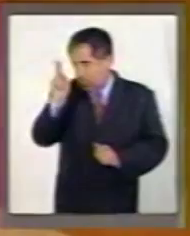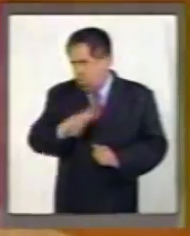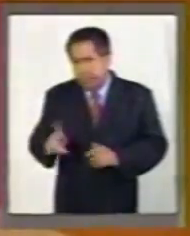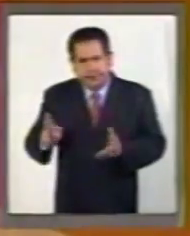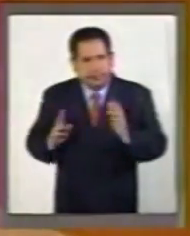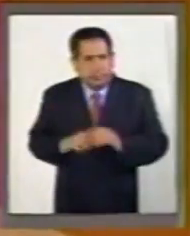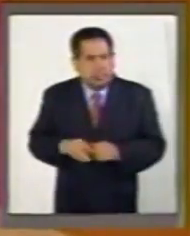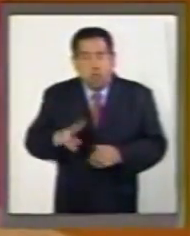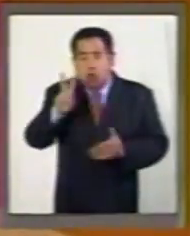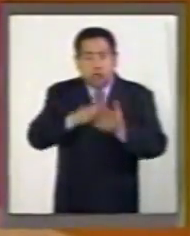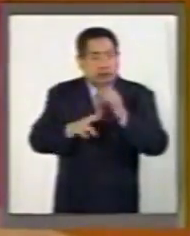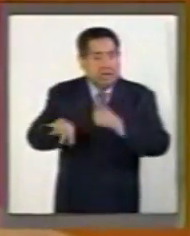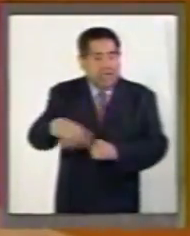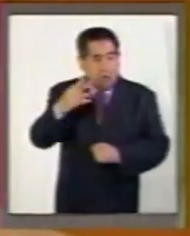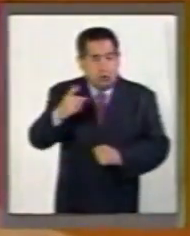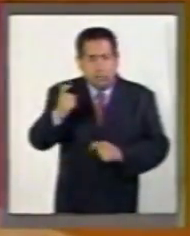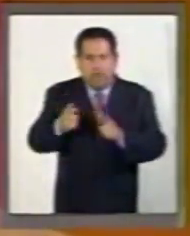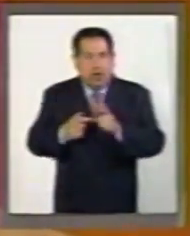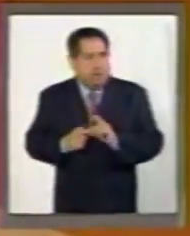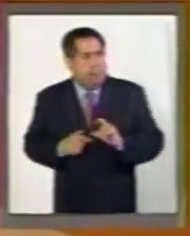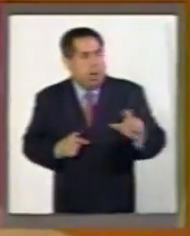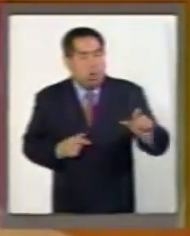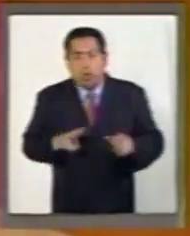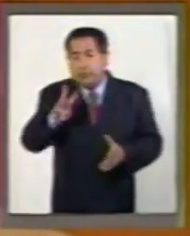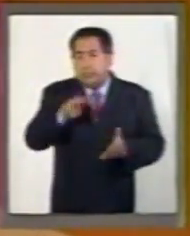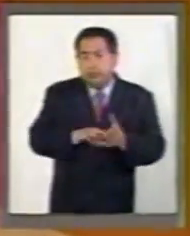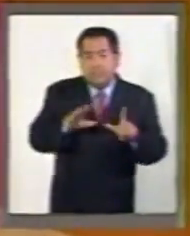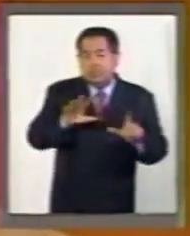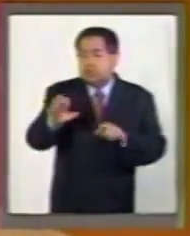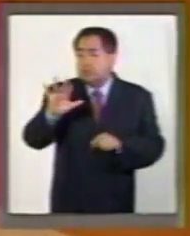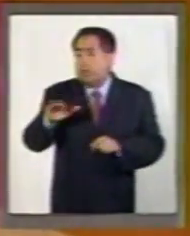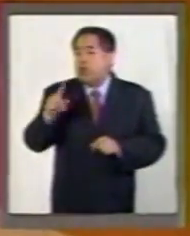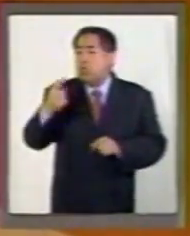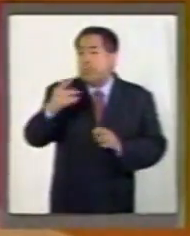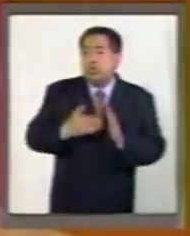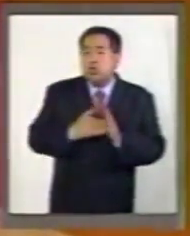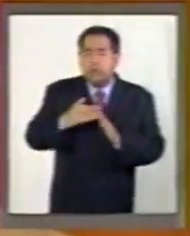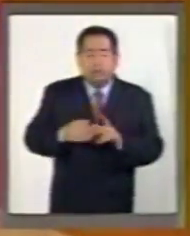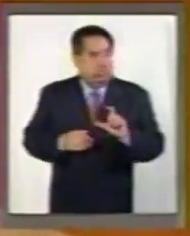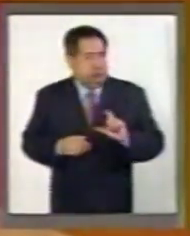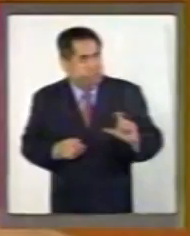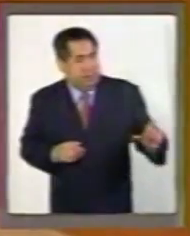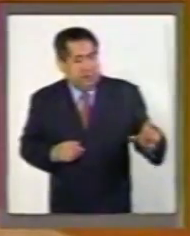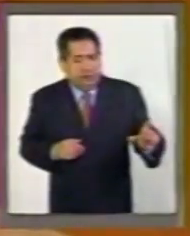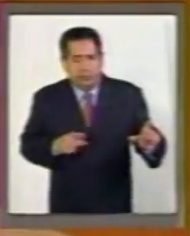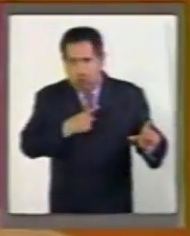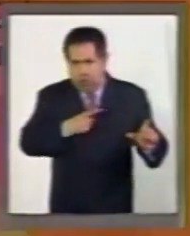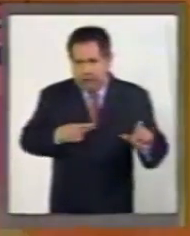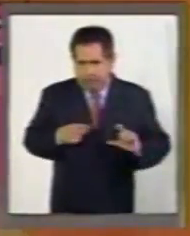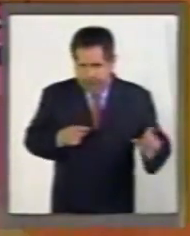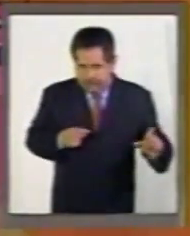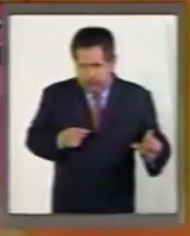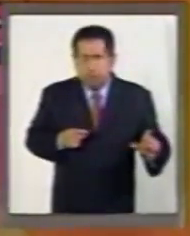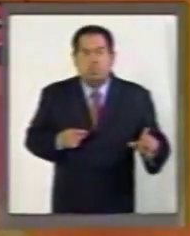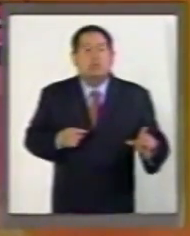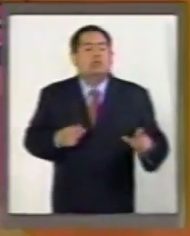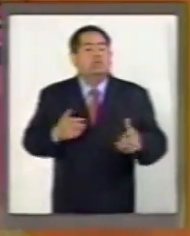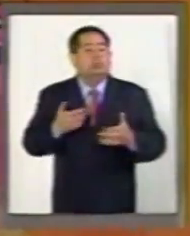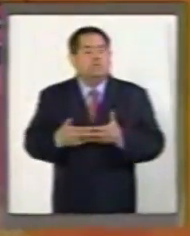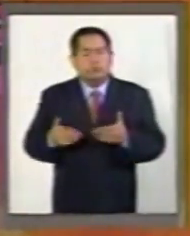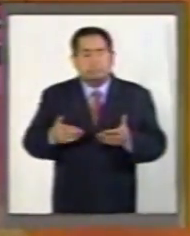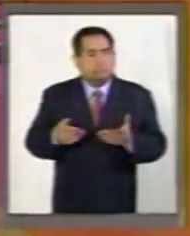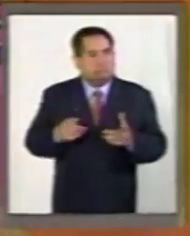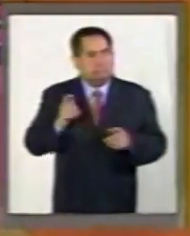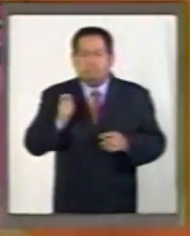En 2014 pagó 3.751 millones al pago de deuda y aunque solo